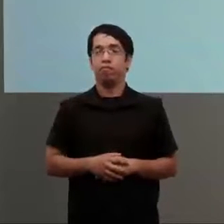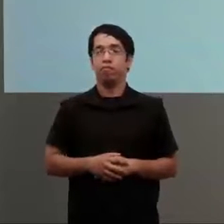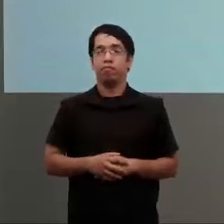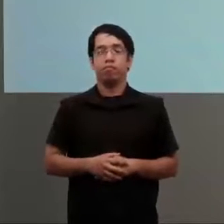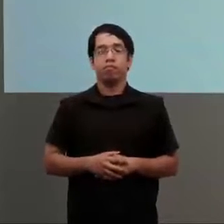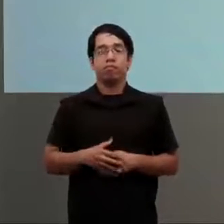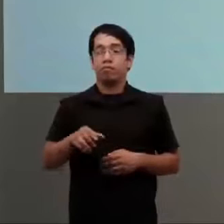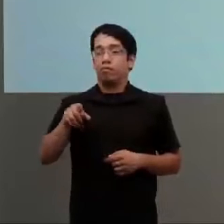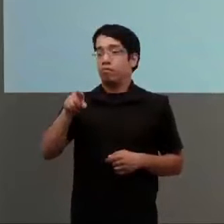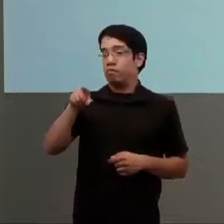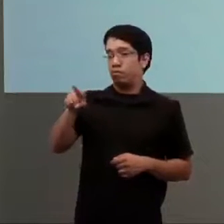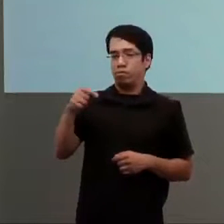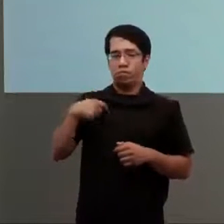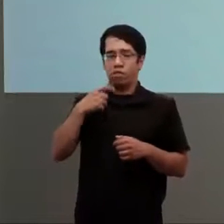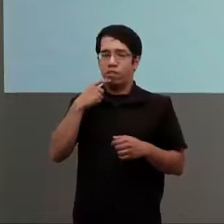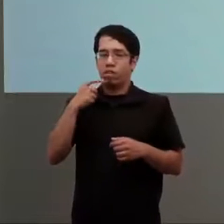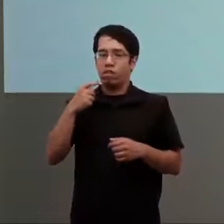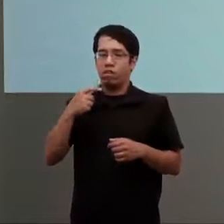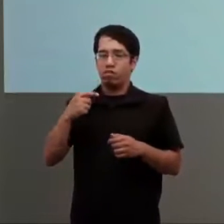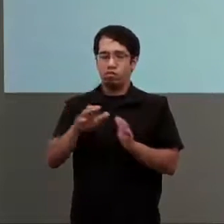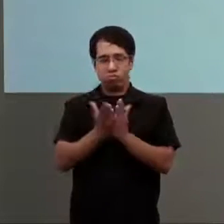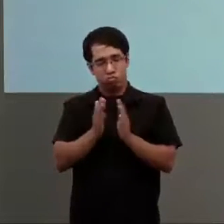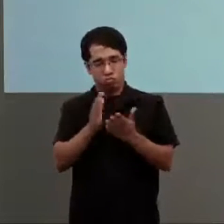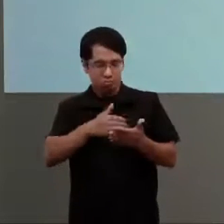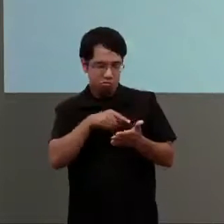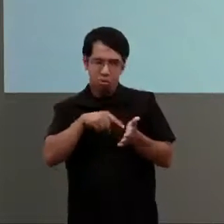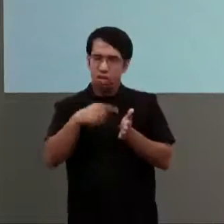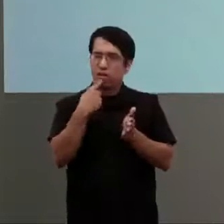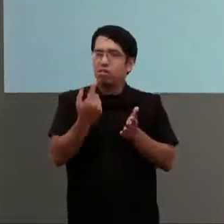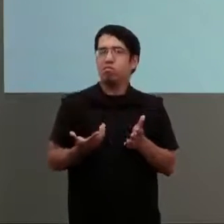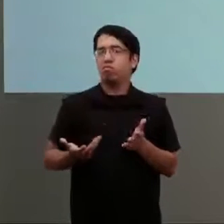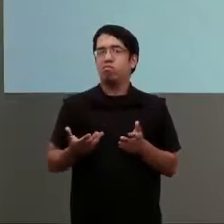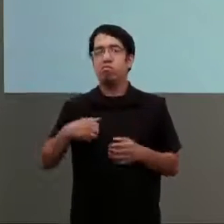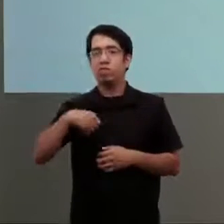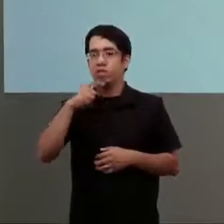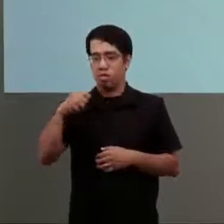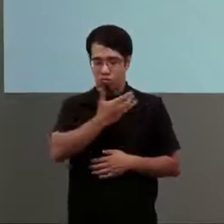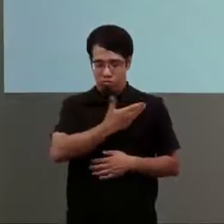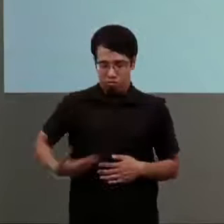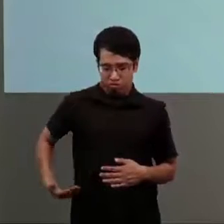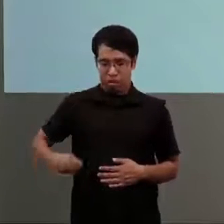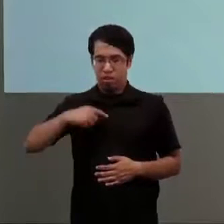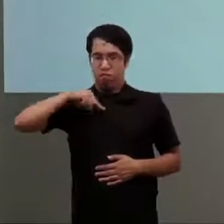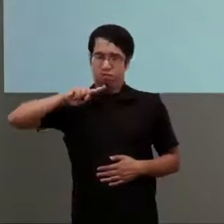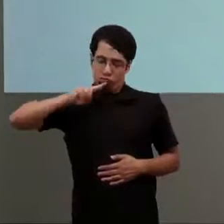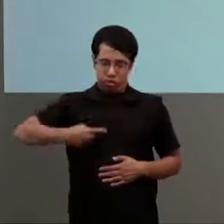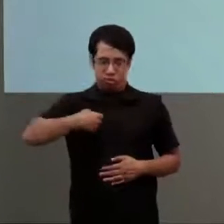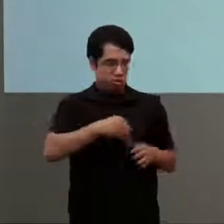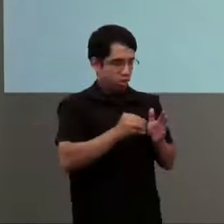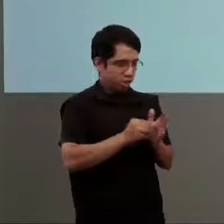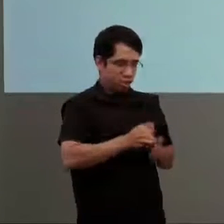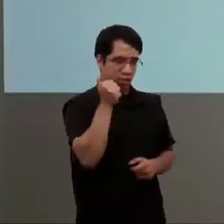las definiciones con el tema de la decisión, es lo que un gobierno decide hacer o no hacer.